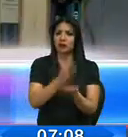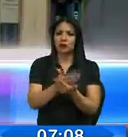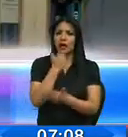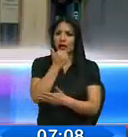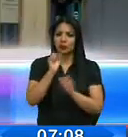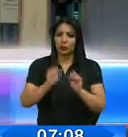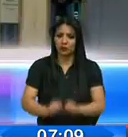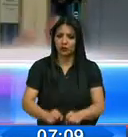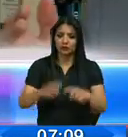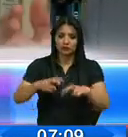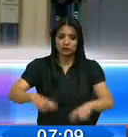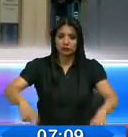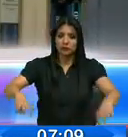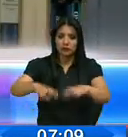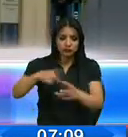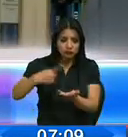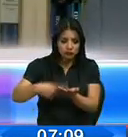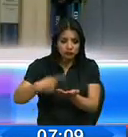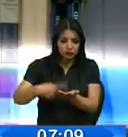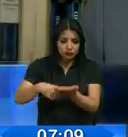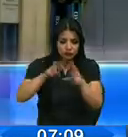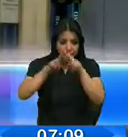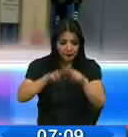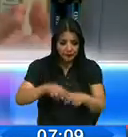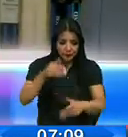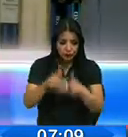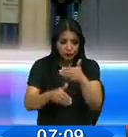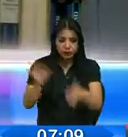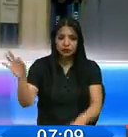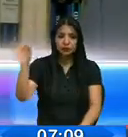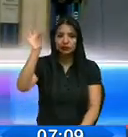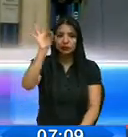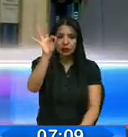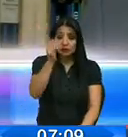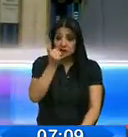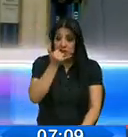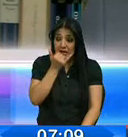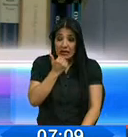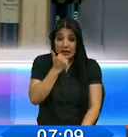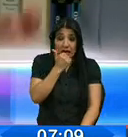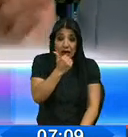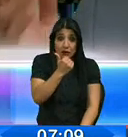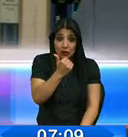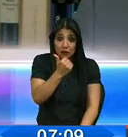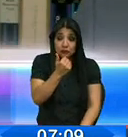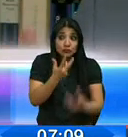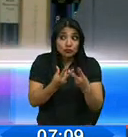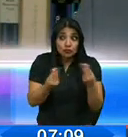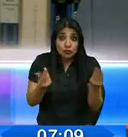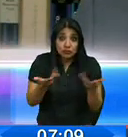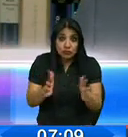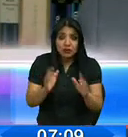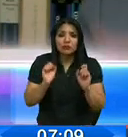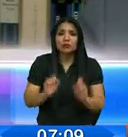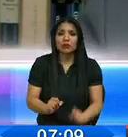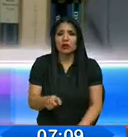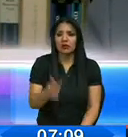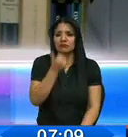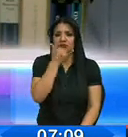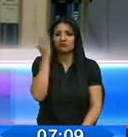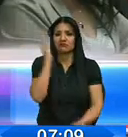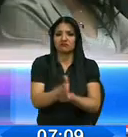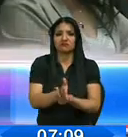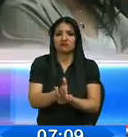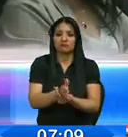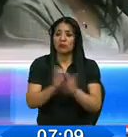Tiene que sentarse, revisar el proceso de designación y si encuentra vicios de nulidad insubsanables, los puede declarar anulando el